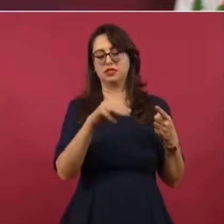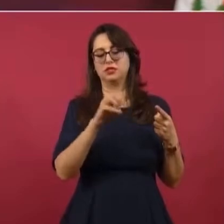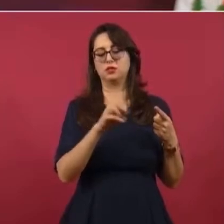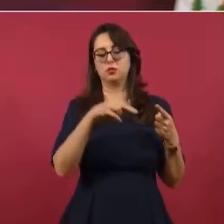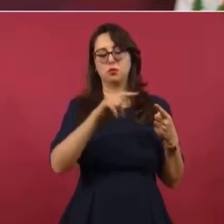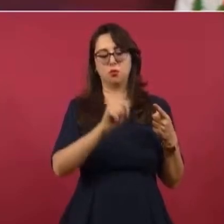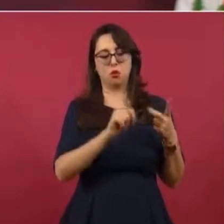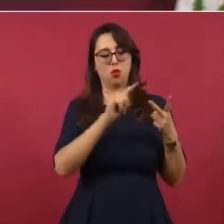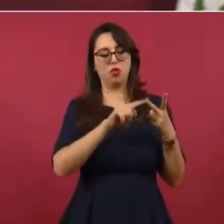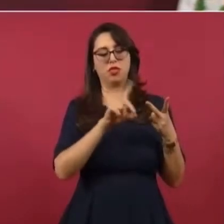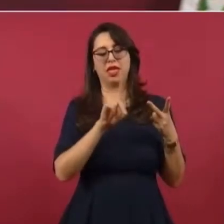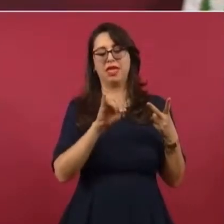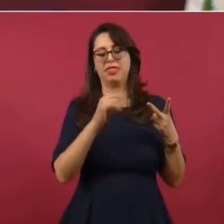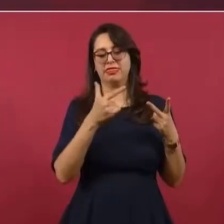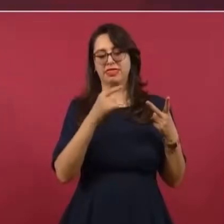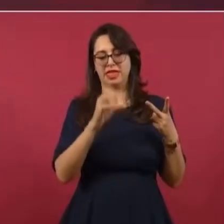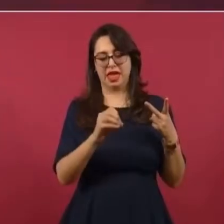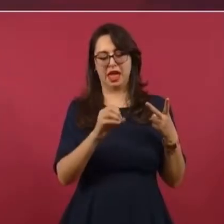Ceballos y otros,